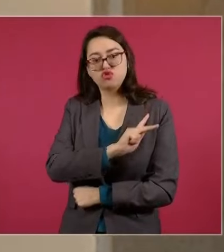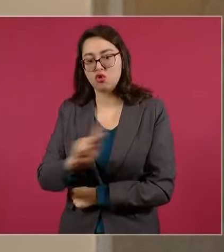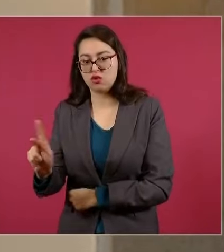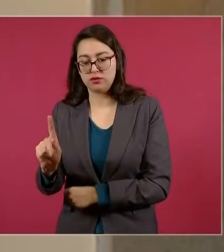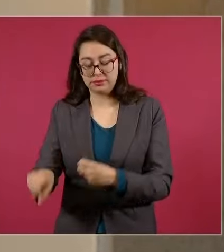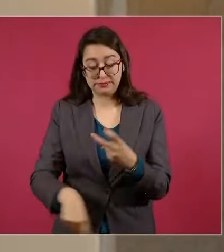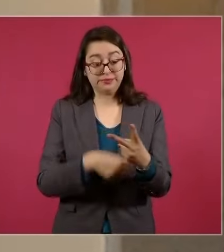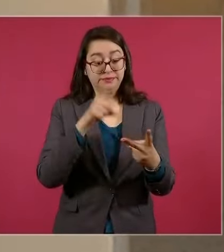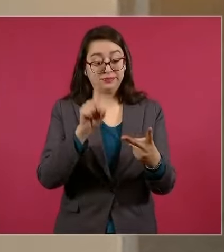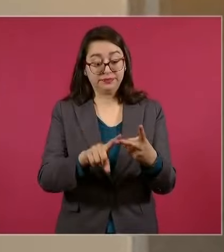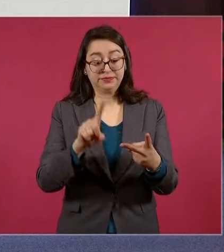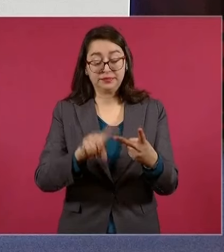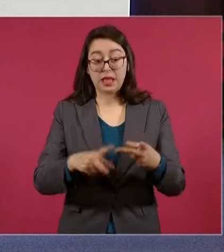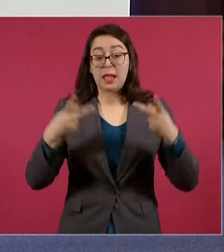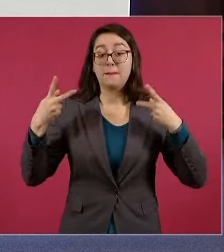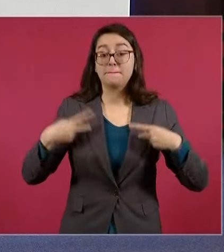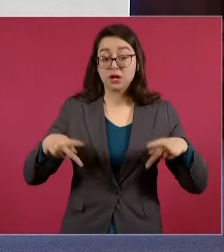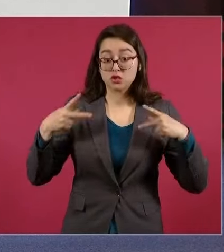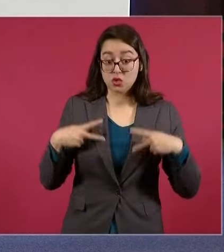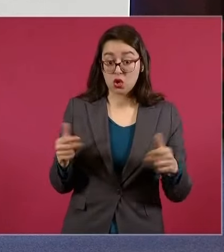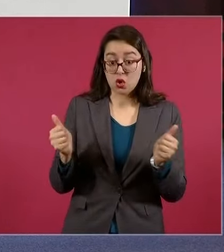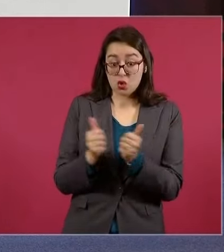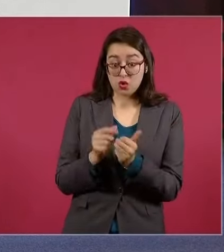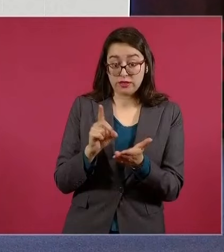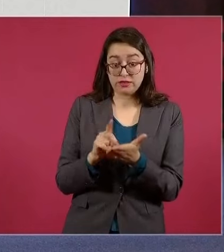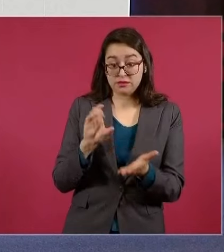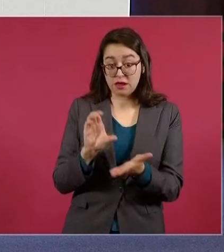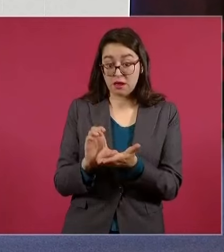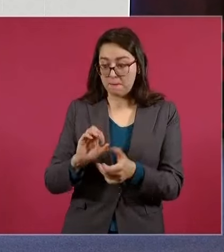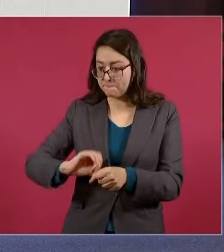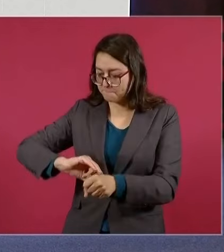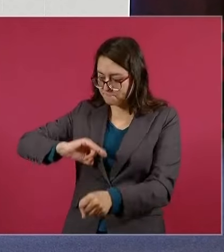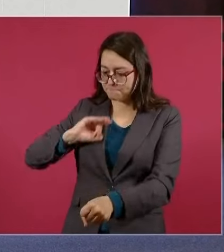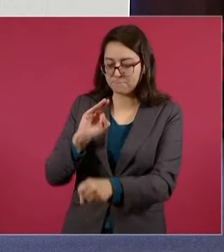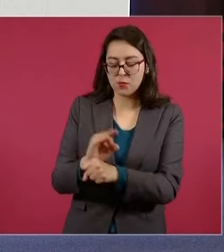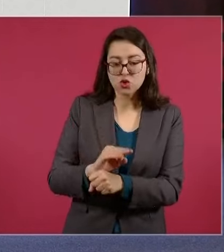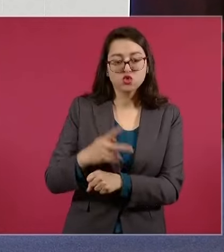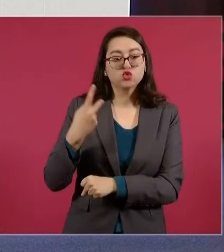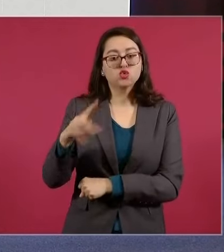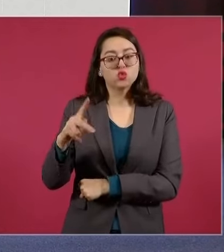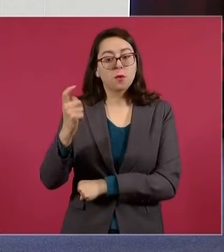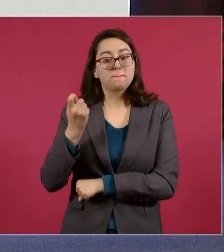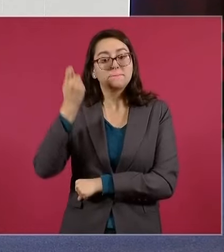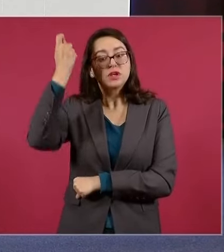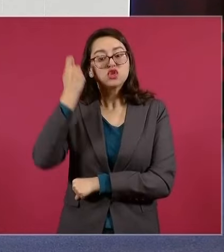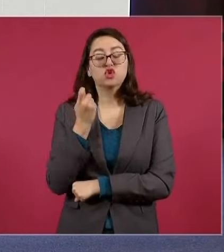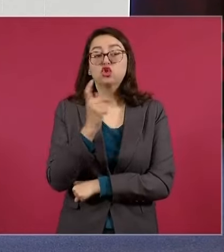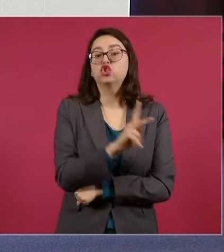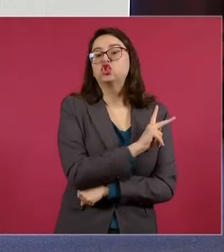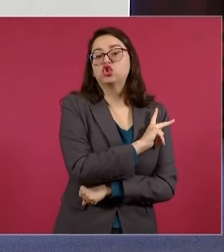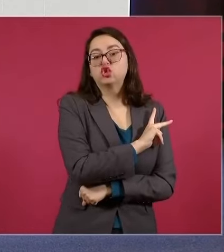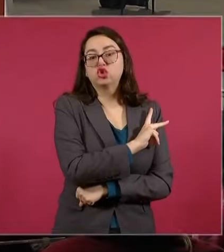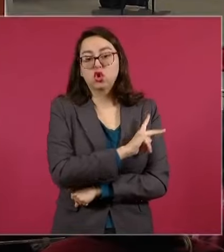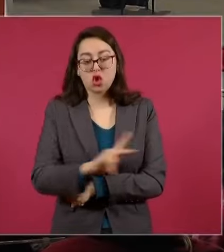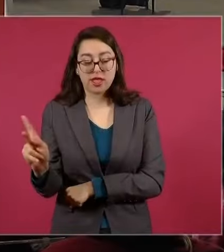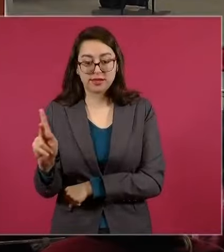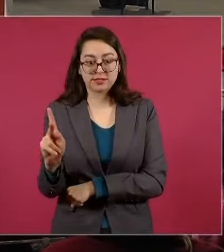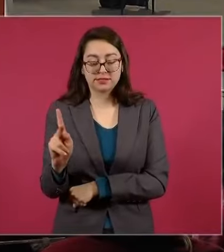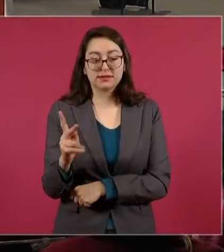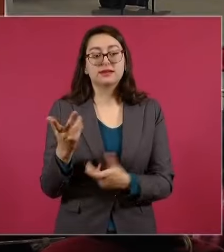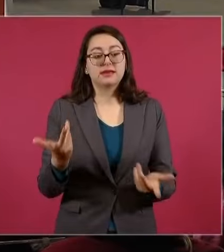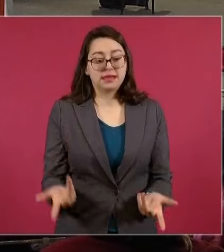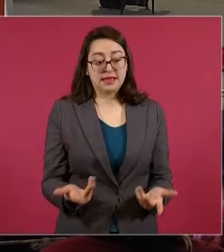las personas con discapacidad, dándoles el derecho a una pensión universal a menores de